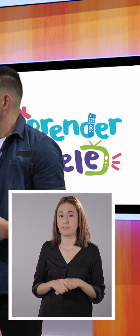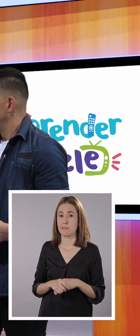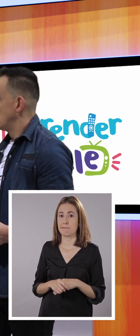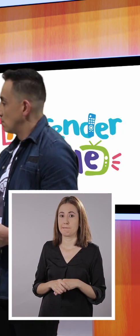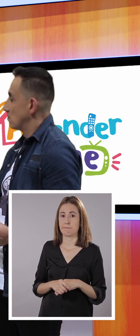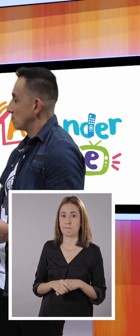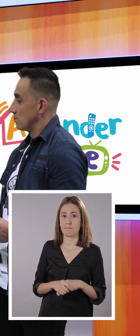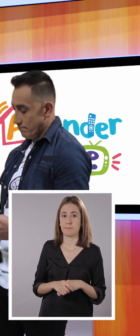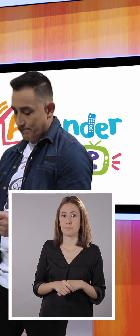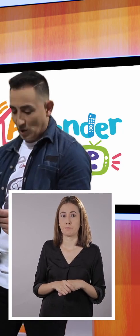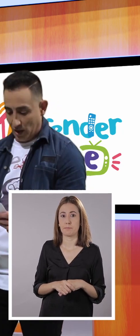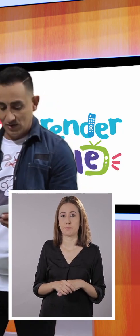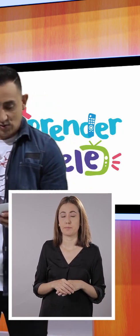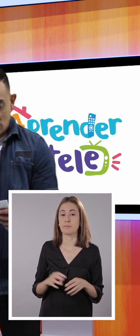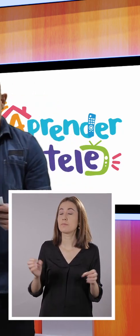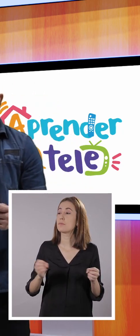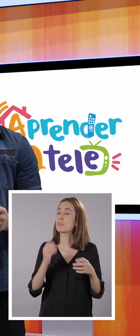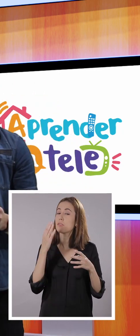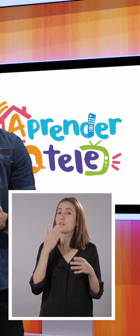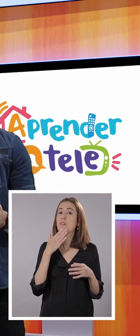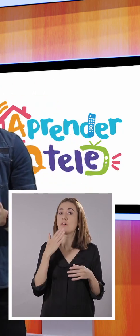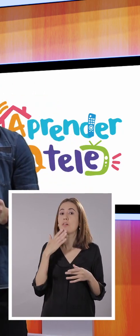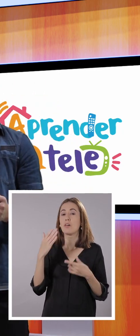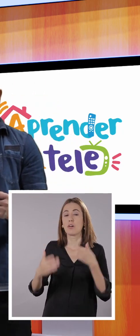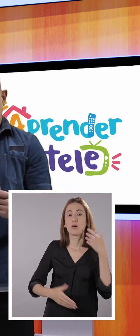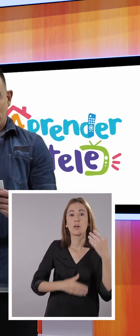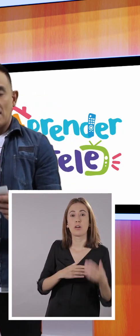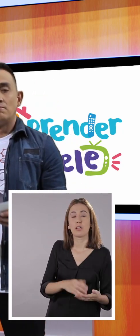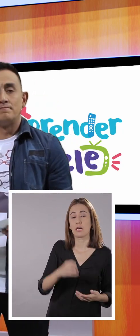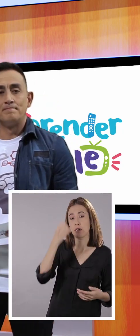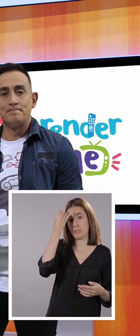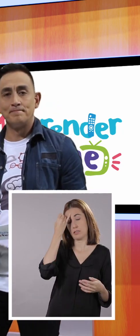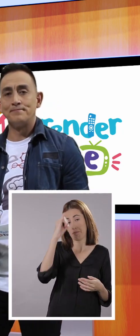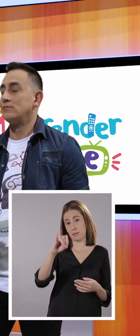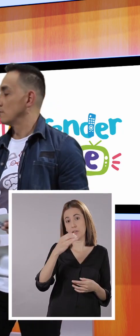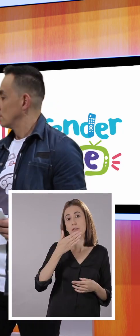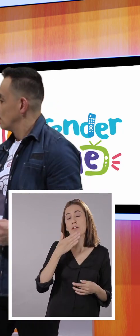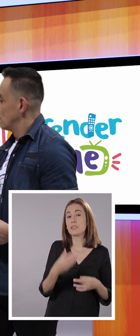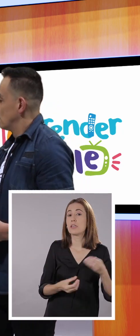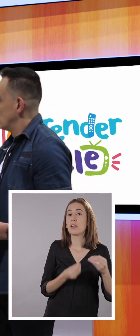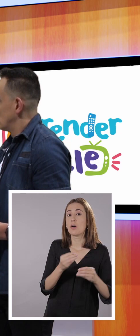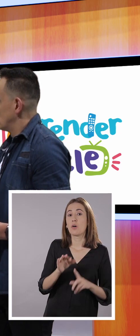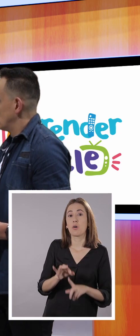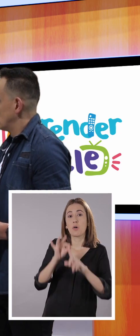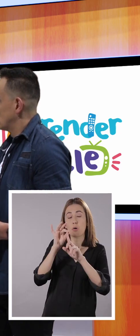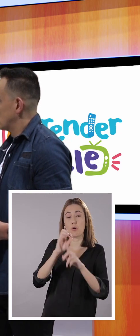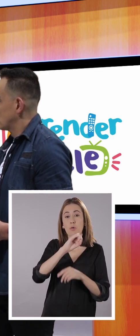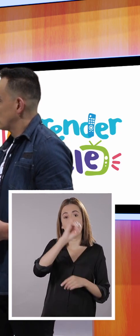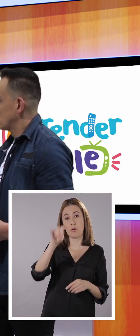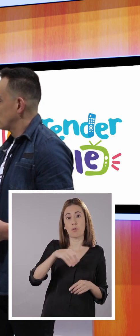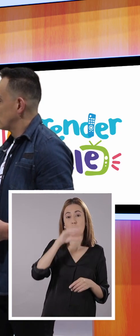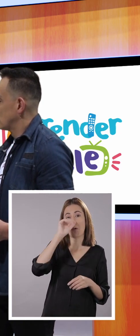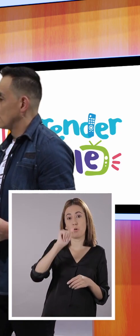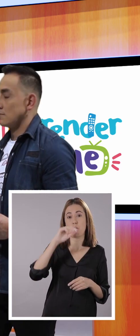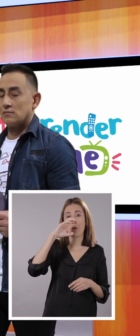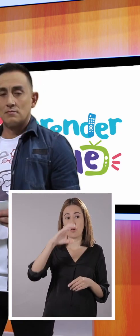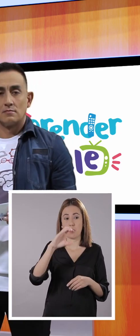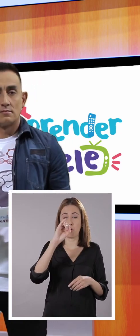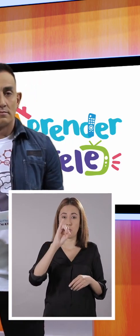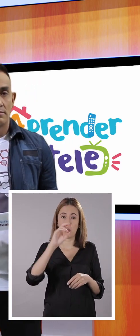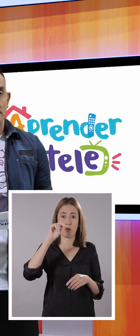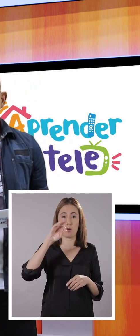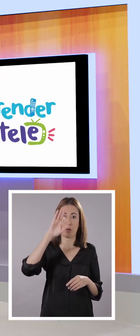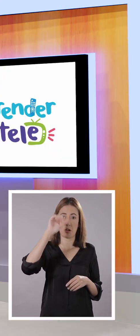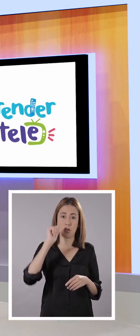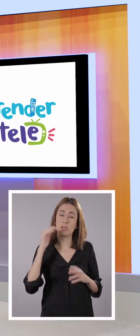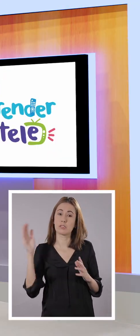Ok, profe. Muy bien. ¿Cuál es tu siguiente idea principal? Mi siguiente idea principal es que Jacinta, cuando vio